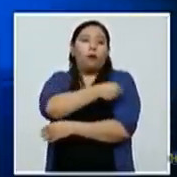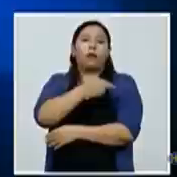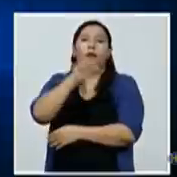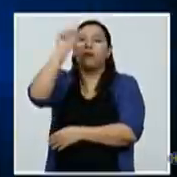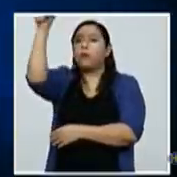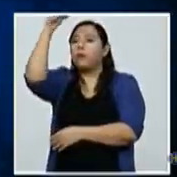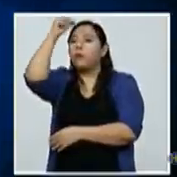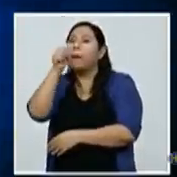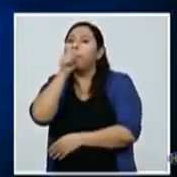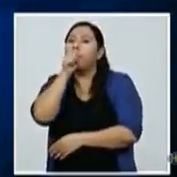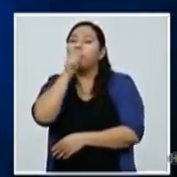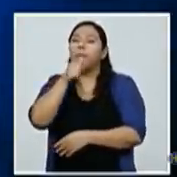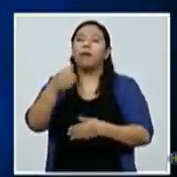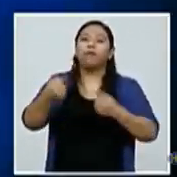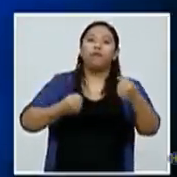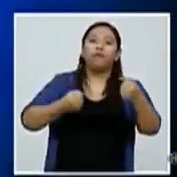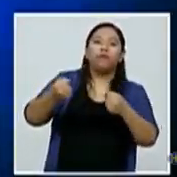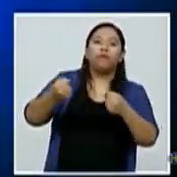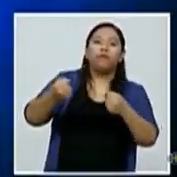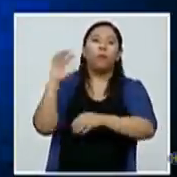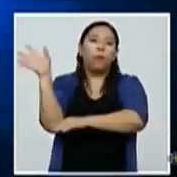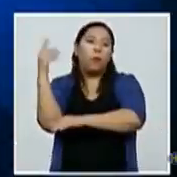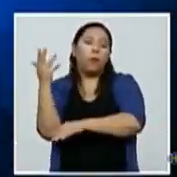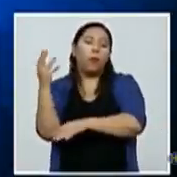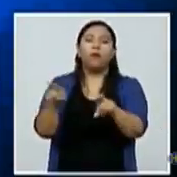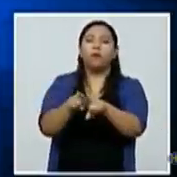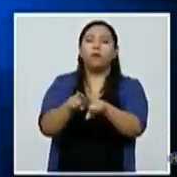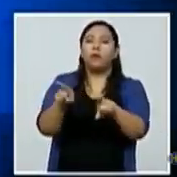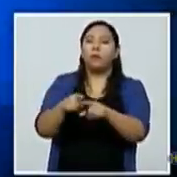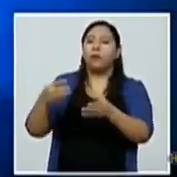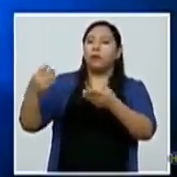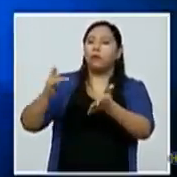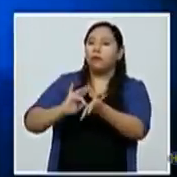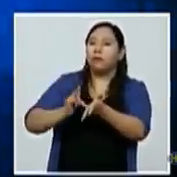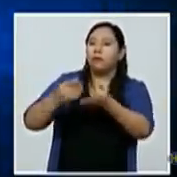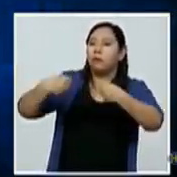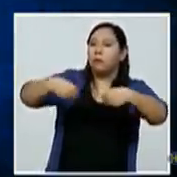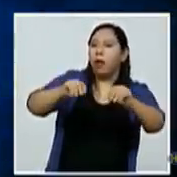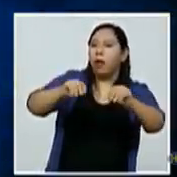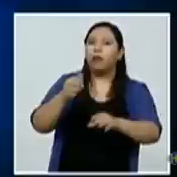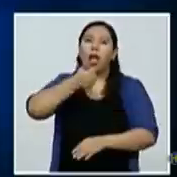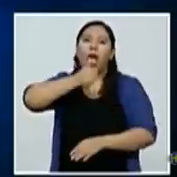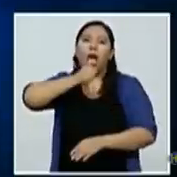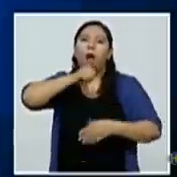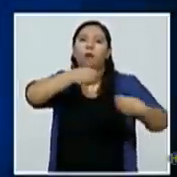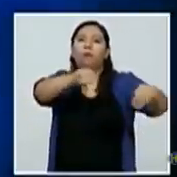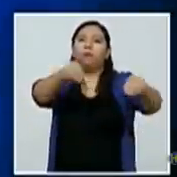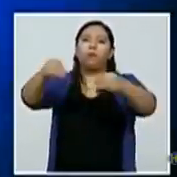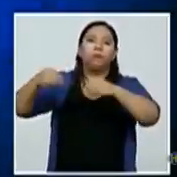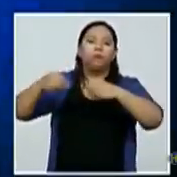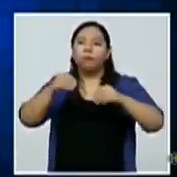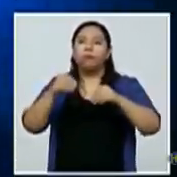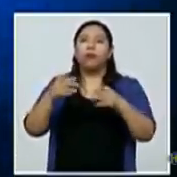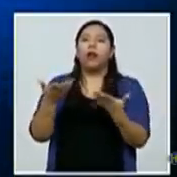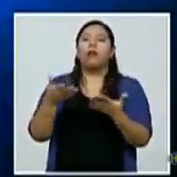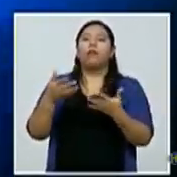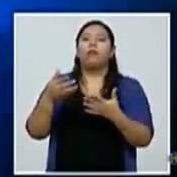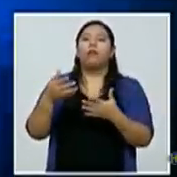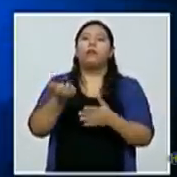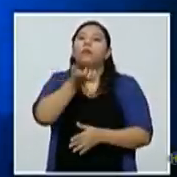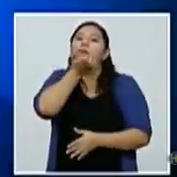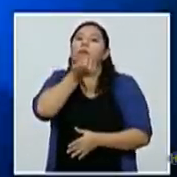médicos, transportes de seguridad y emergencia, servicios y distribuidores de agua, tren de aseo, transporte de autobuses